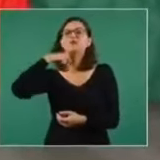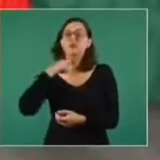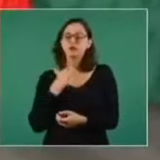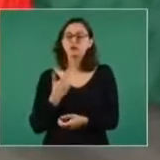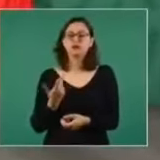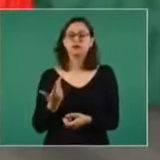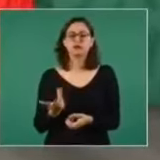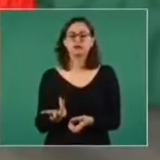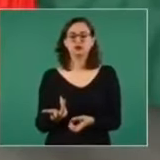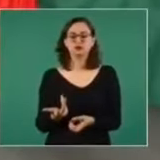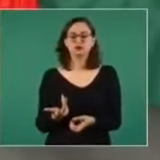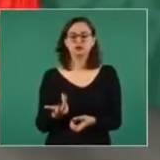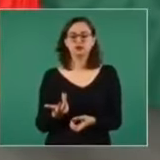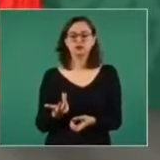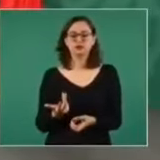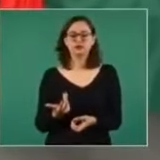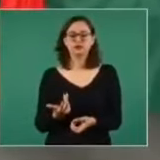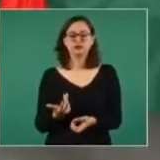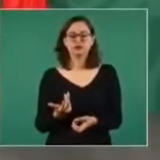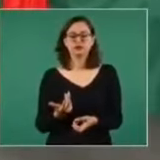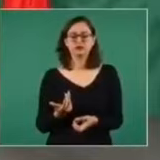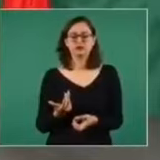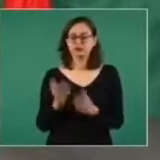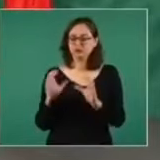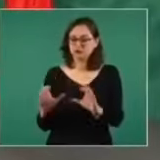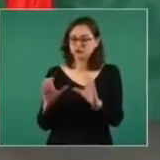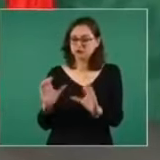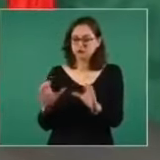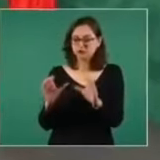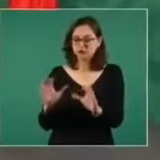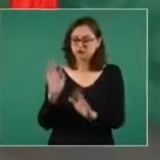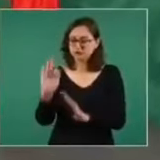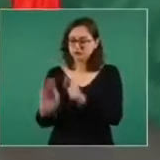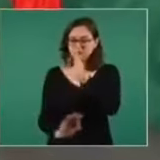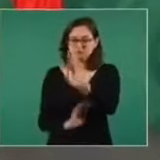cuidarlos.